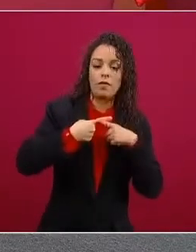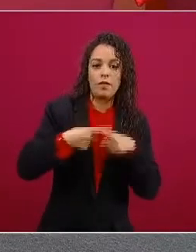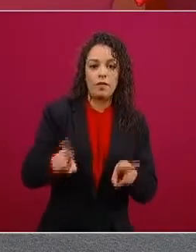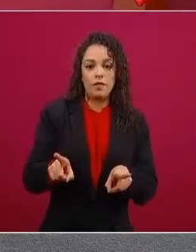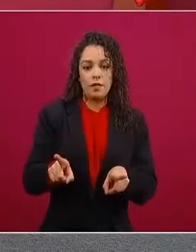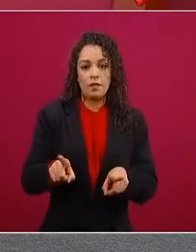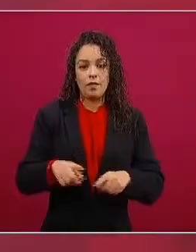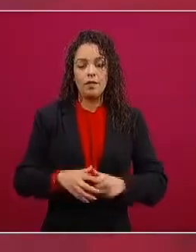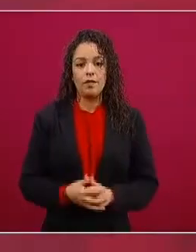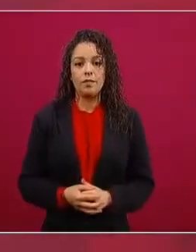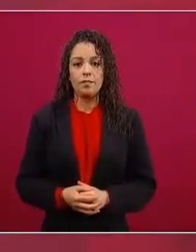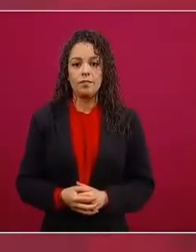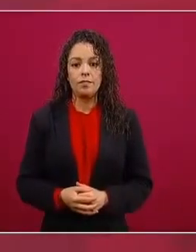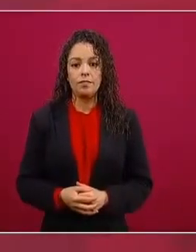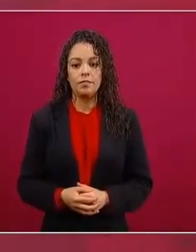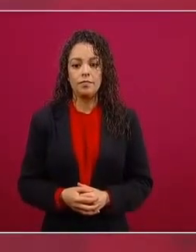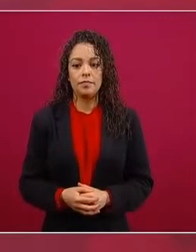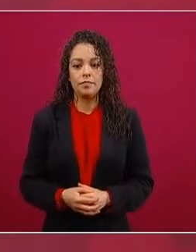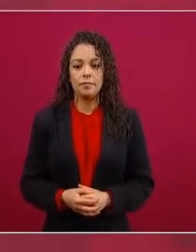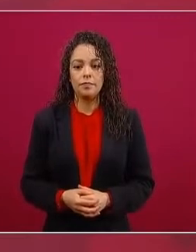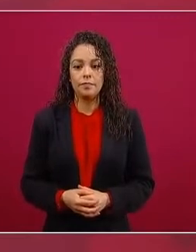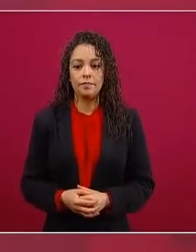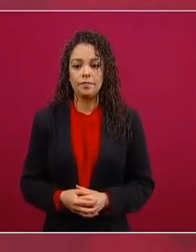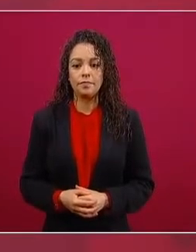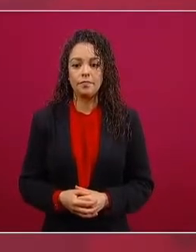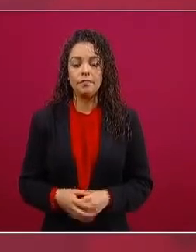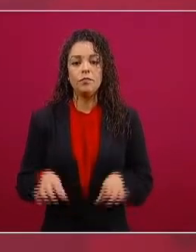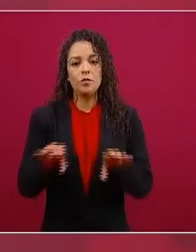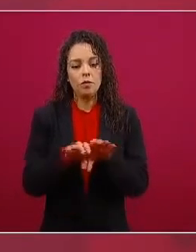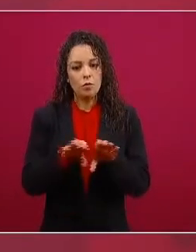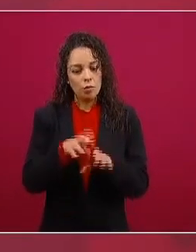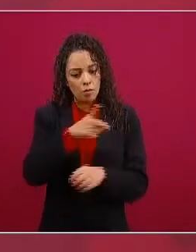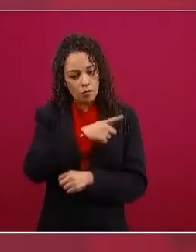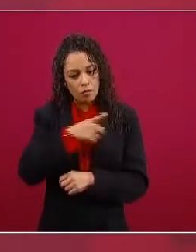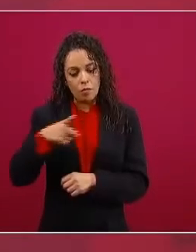las formas de gobierno